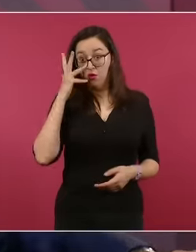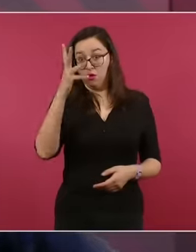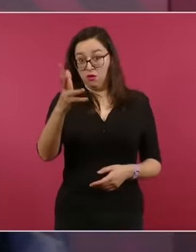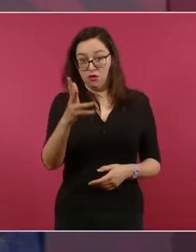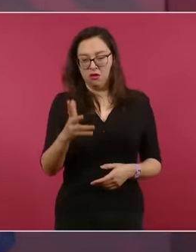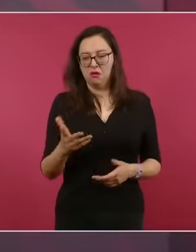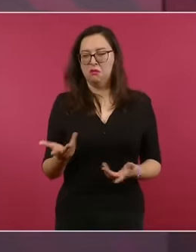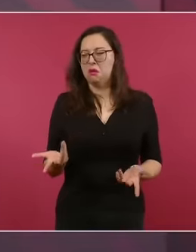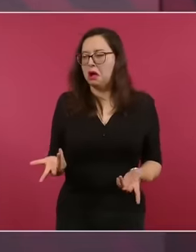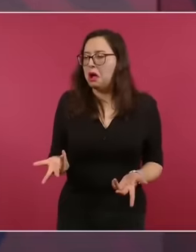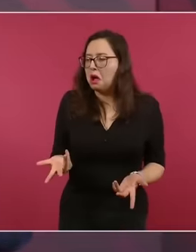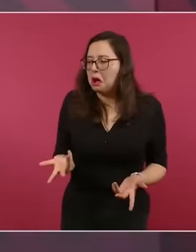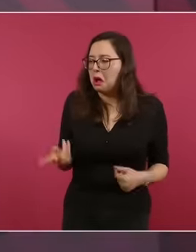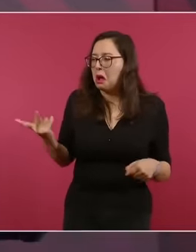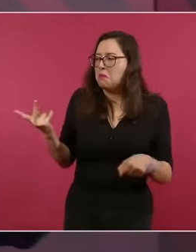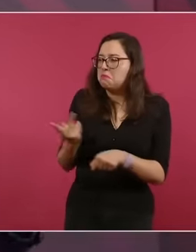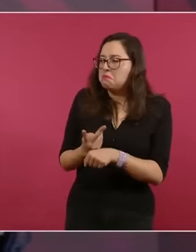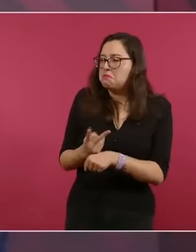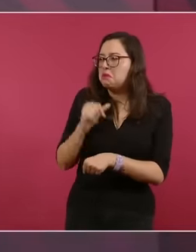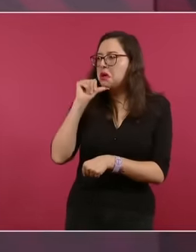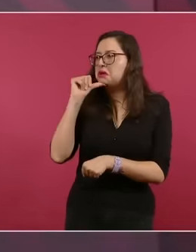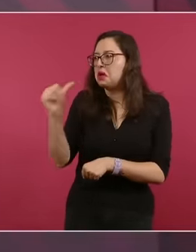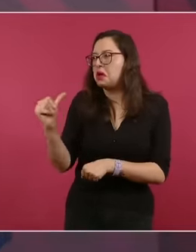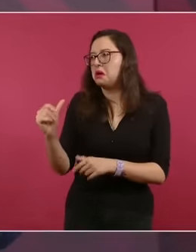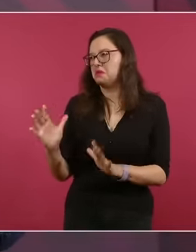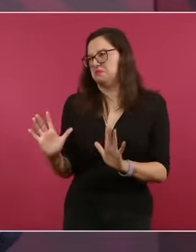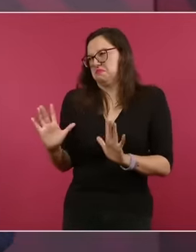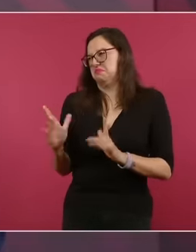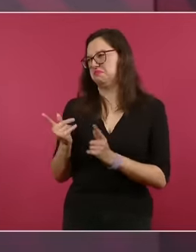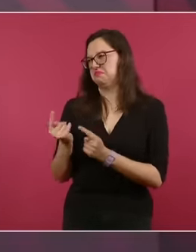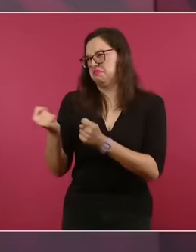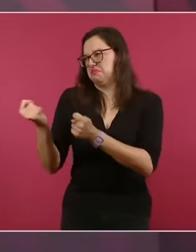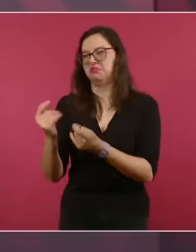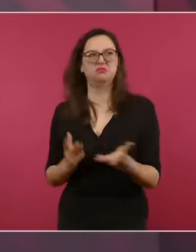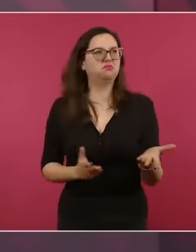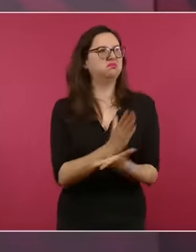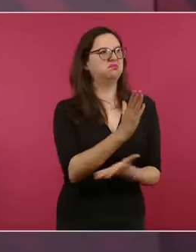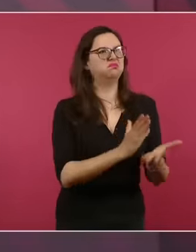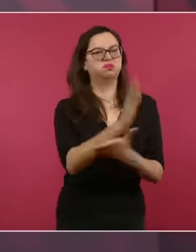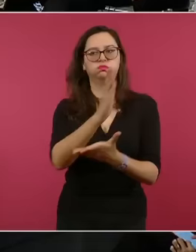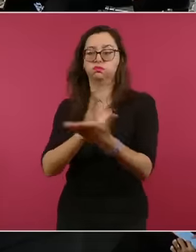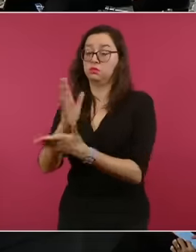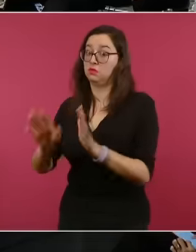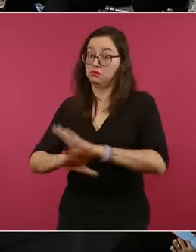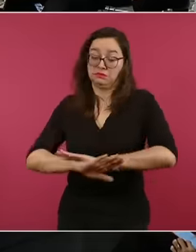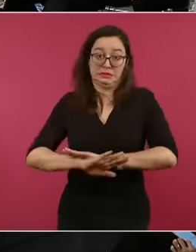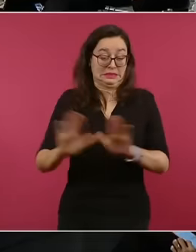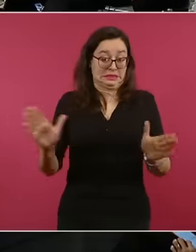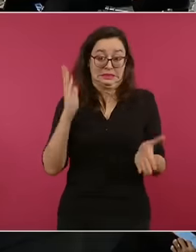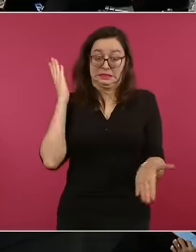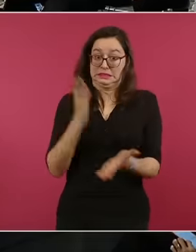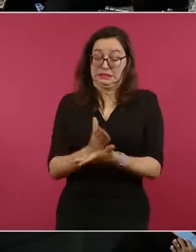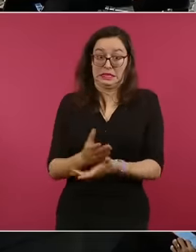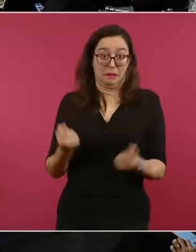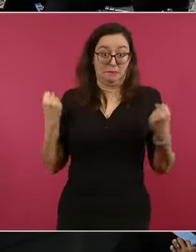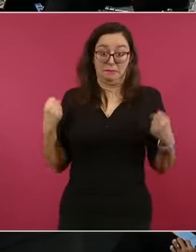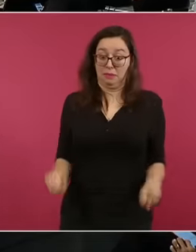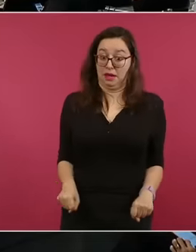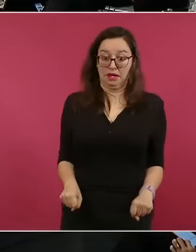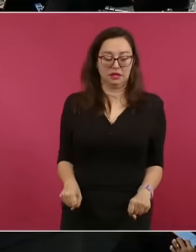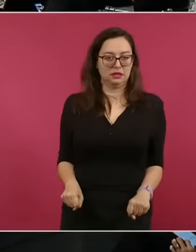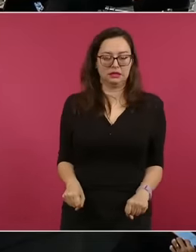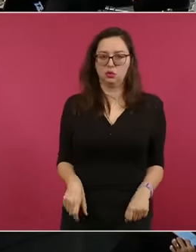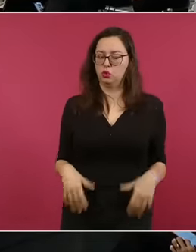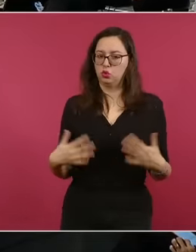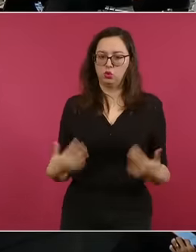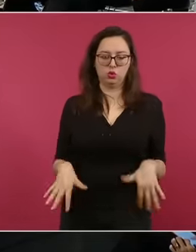estos actos autoritarios que van en contra del derecho